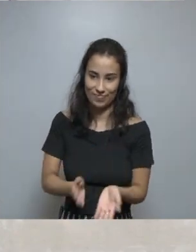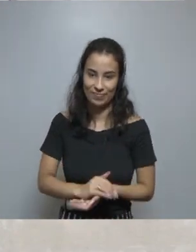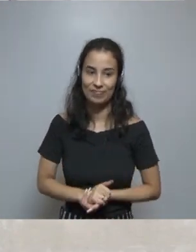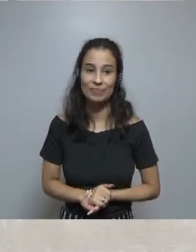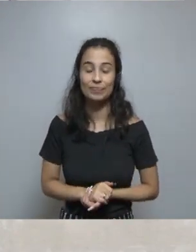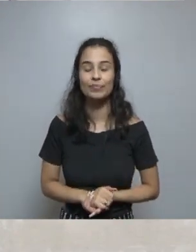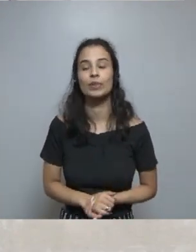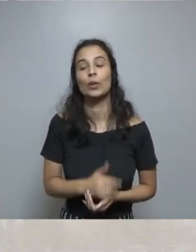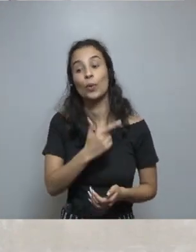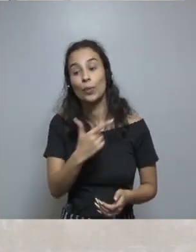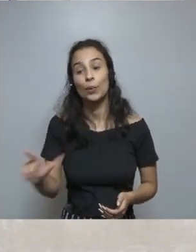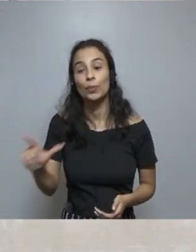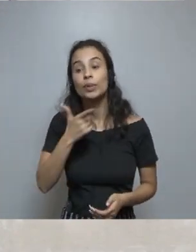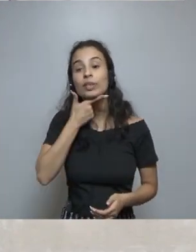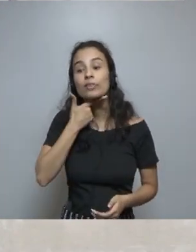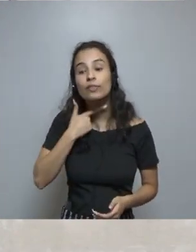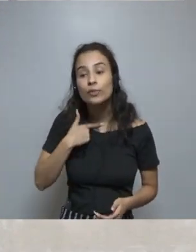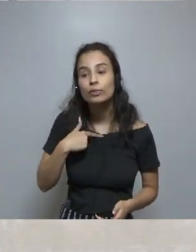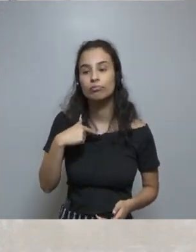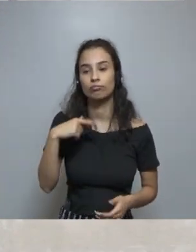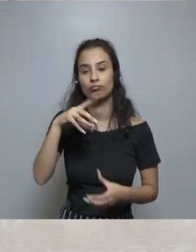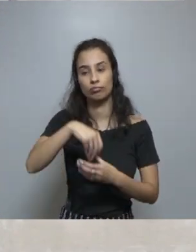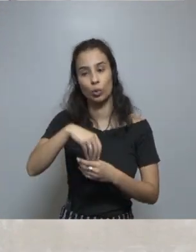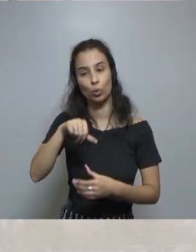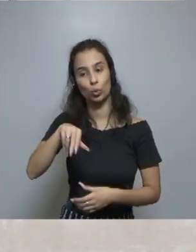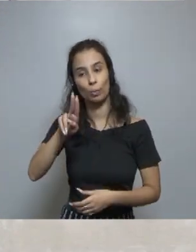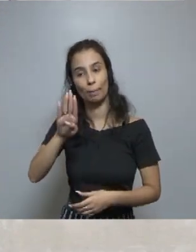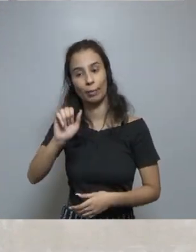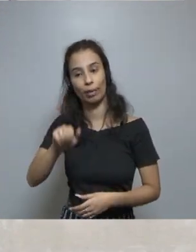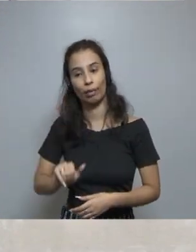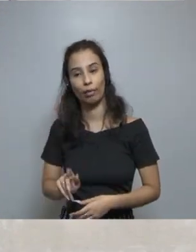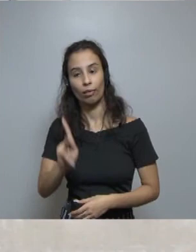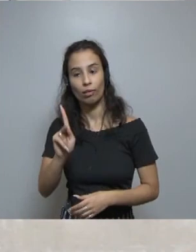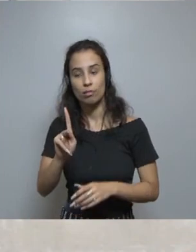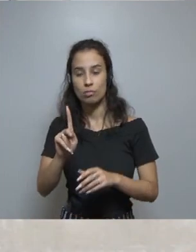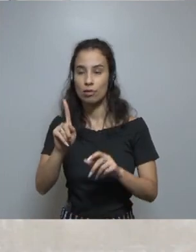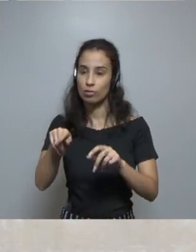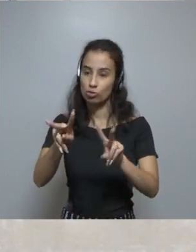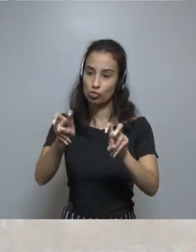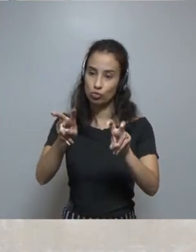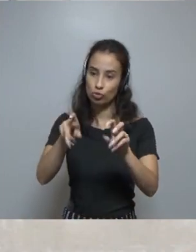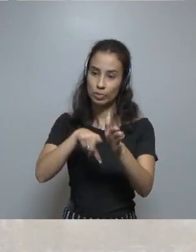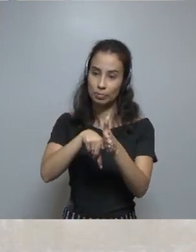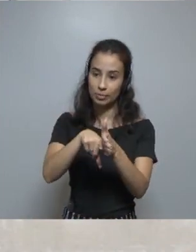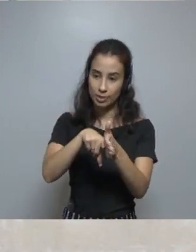Otra obsesión que tiene Nubank es la investigación.